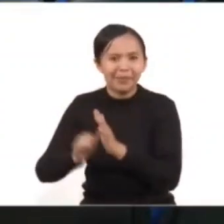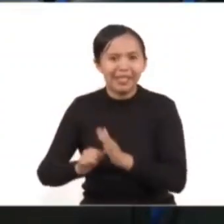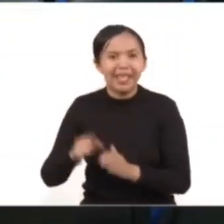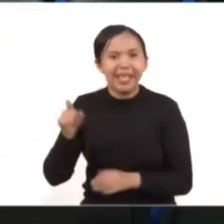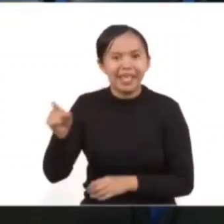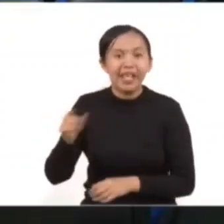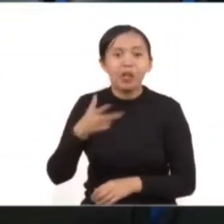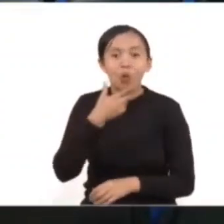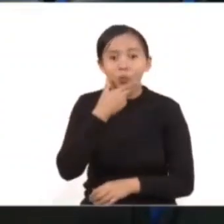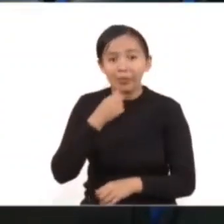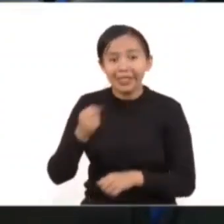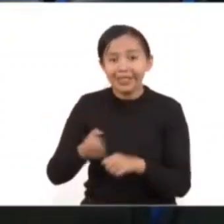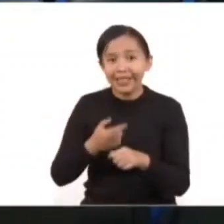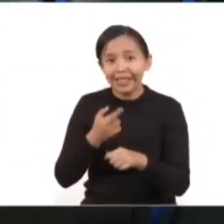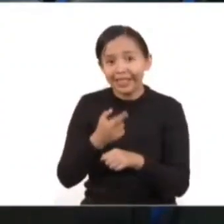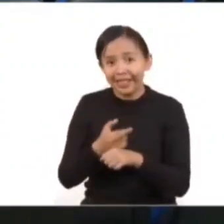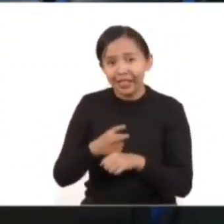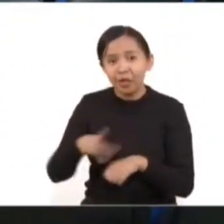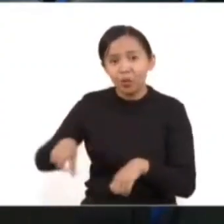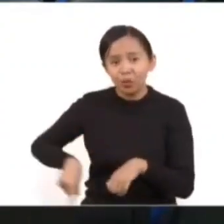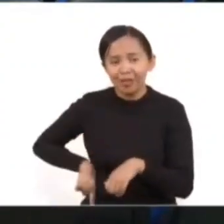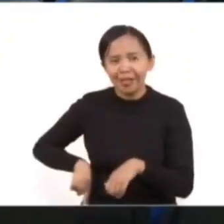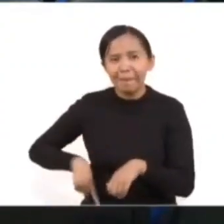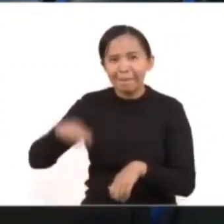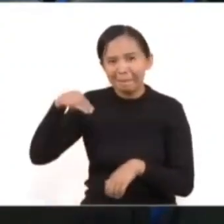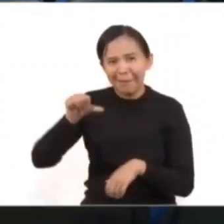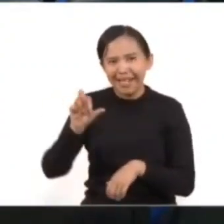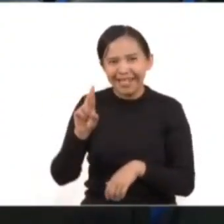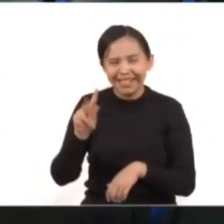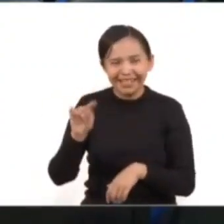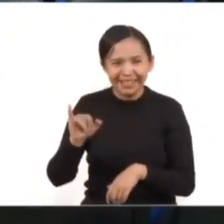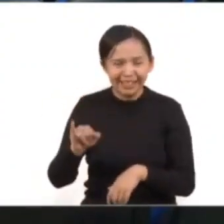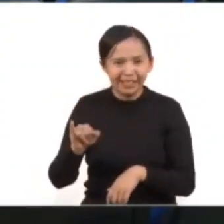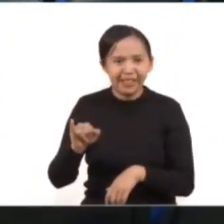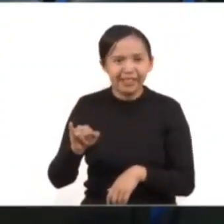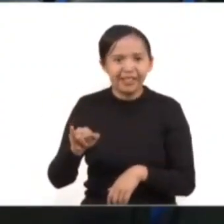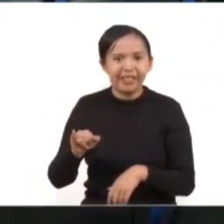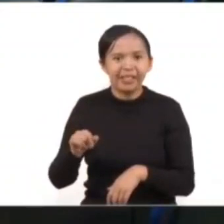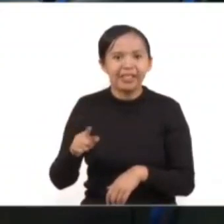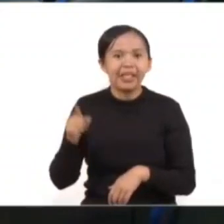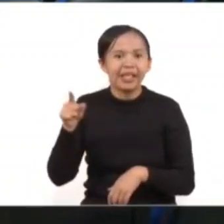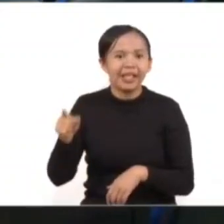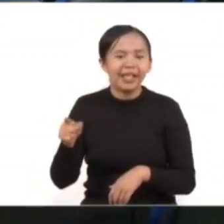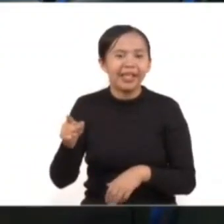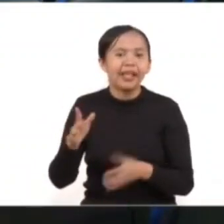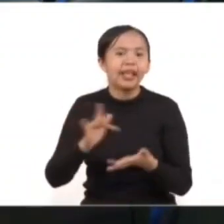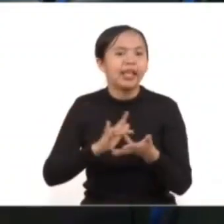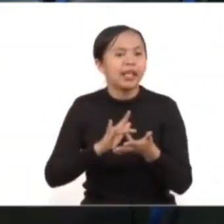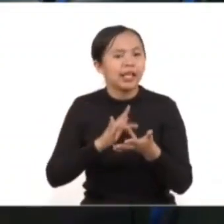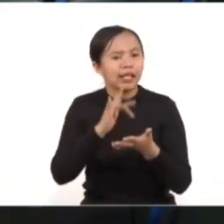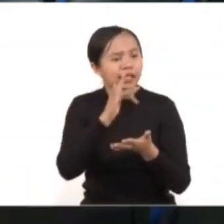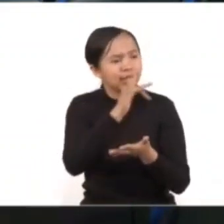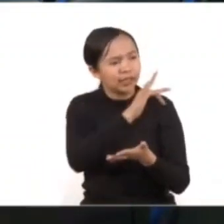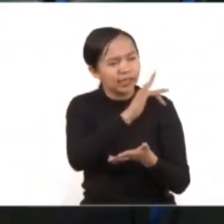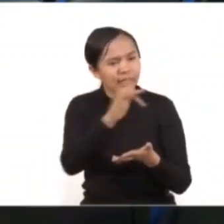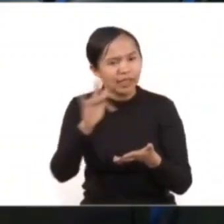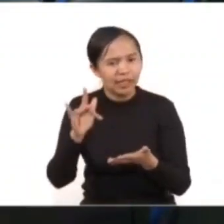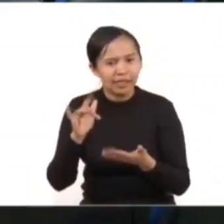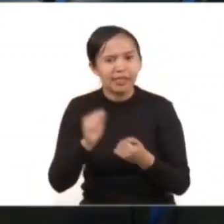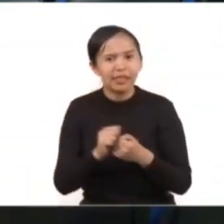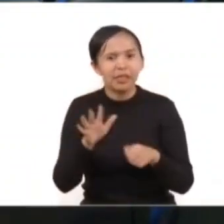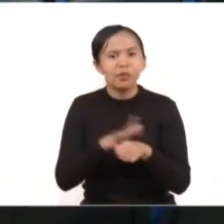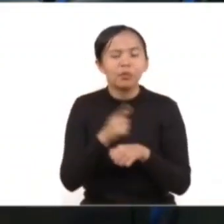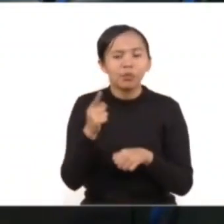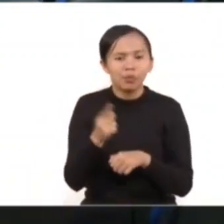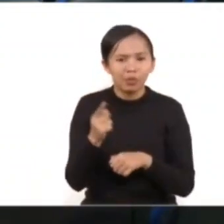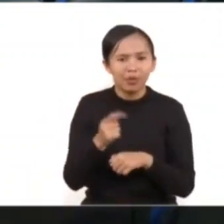Gobierno, el maestro Martí Batrés Guadarrama, y damos este agradecimiento. Les reiteramos el